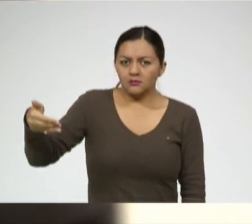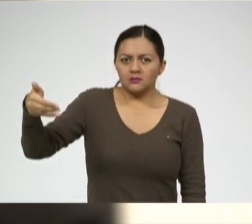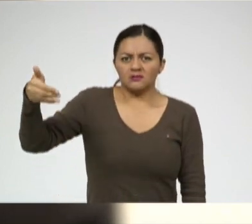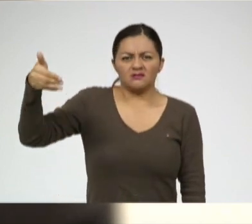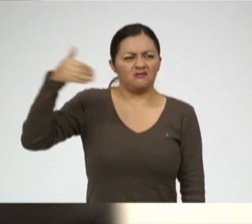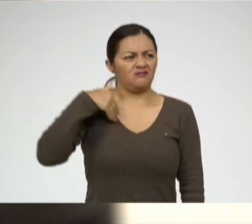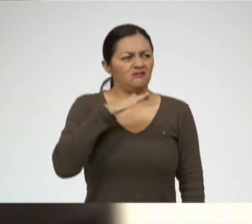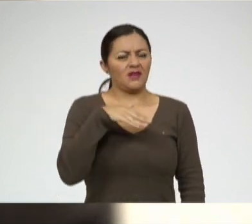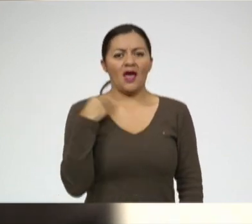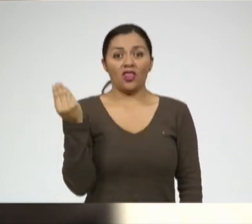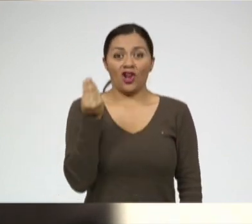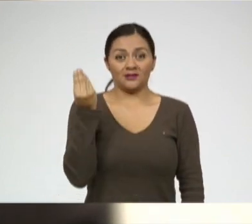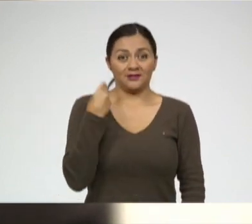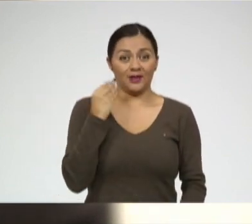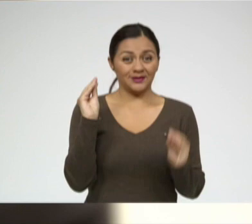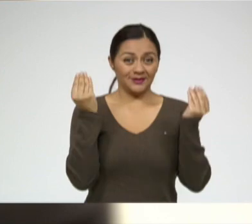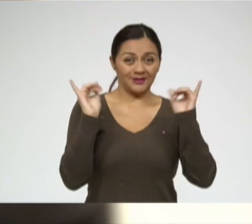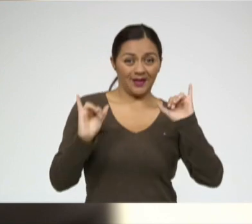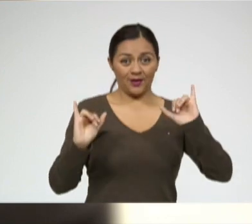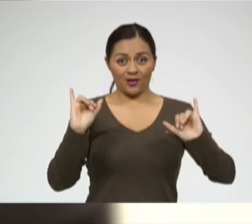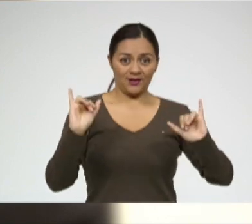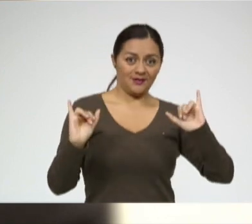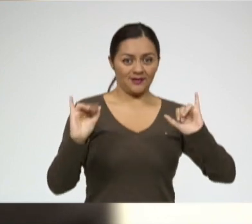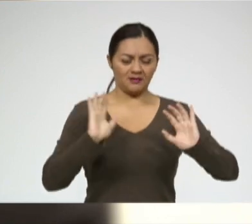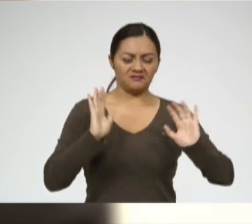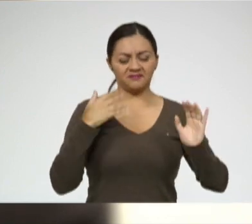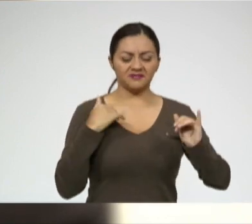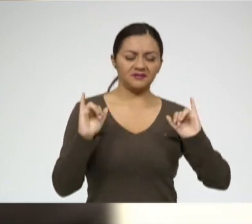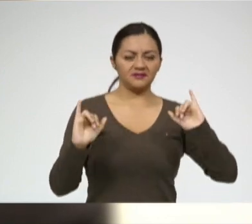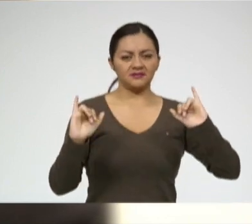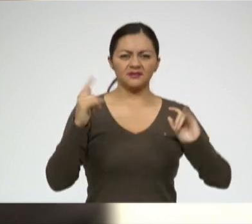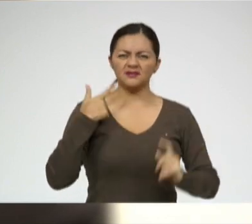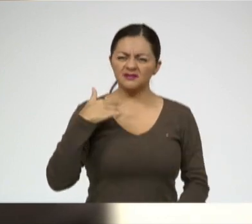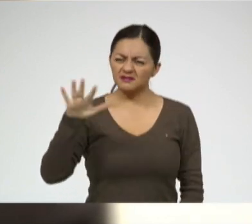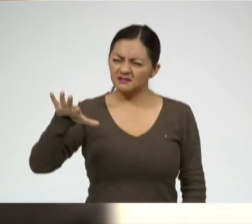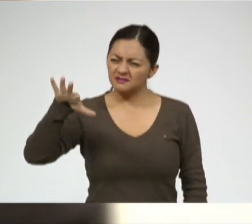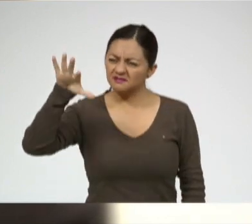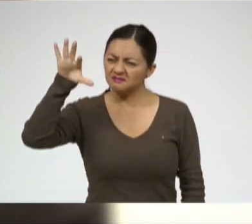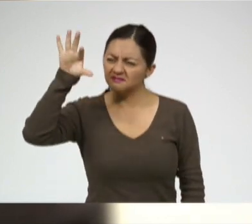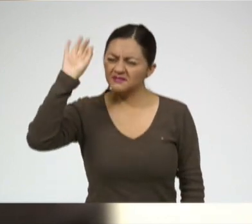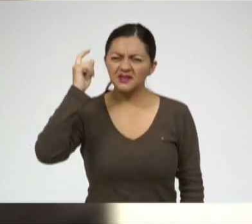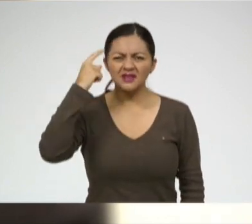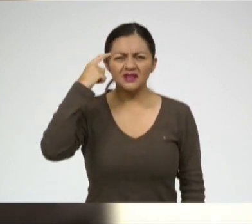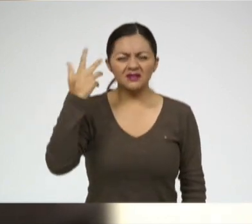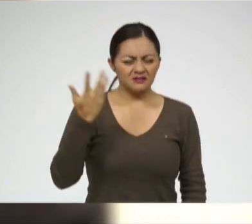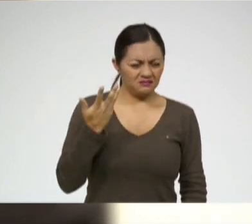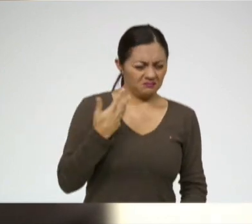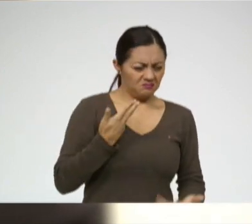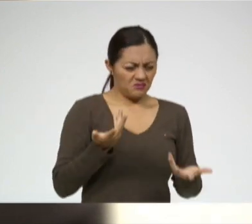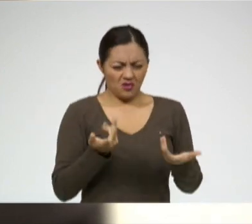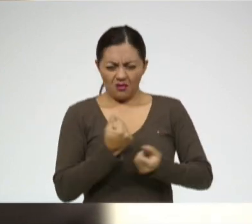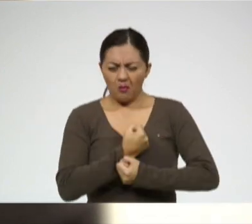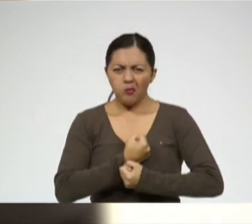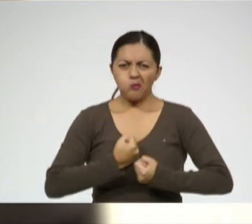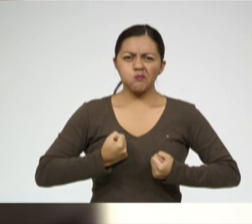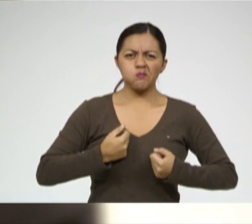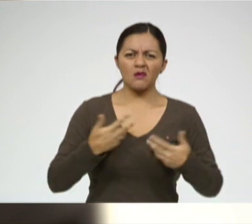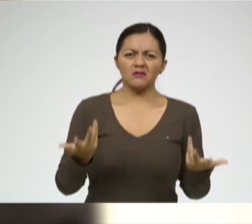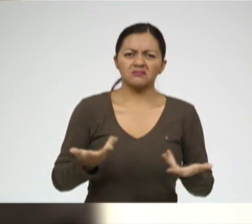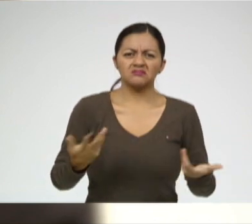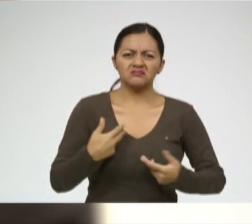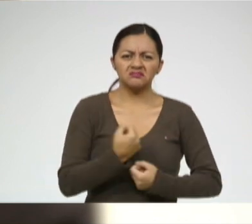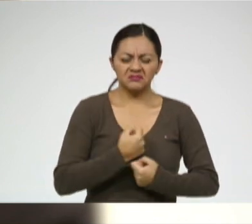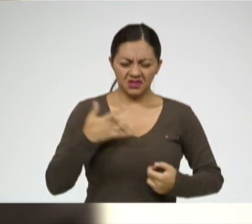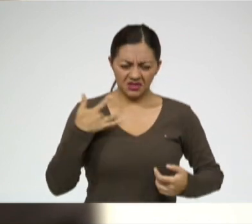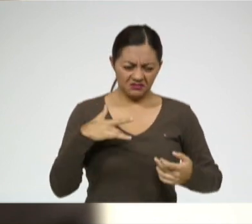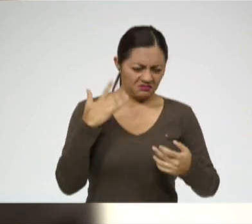entras a una etapa de la adolescencia en donde tú ya te das en cuenta de que estás con sobrepeso. Porque ya